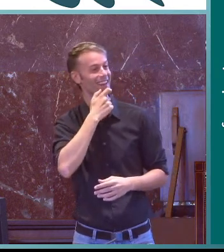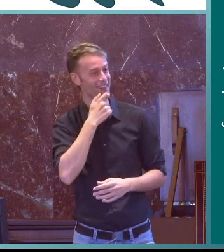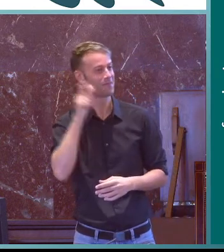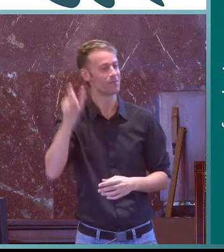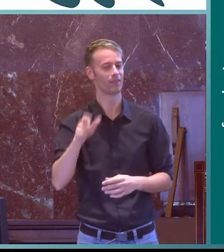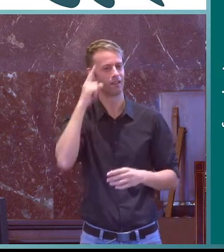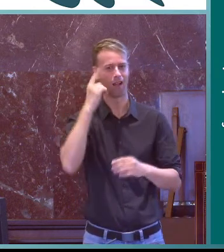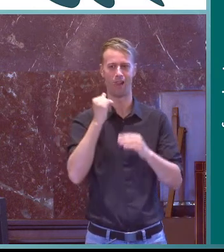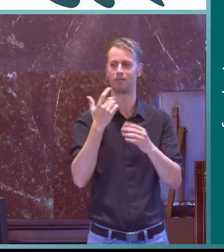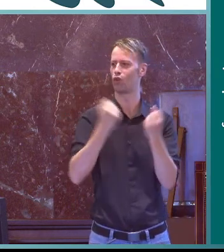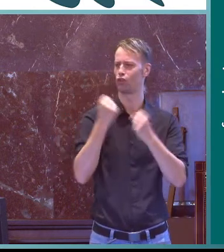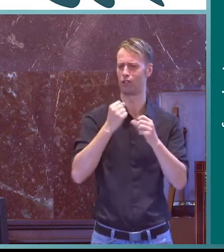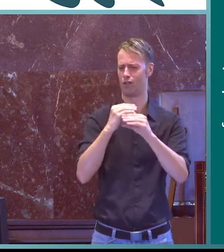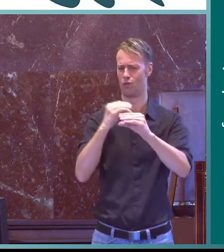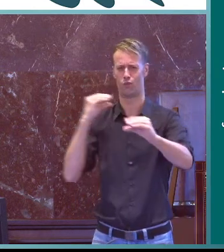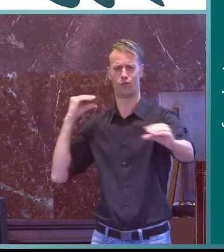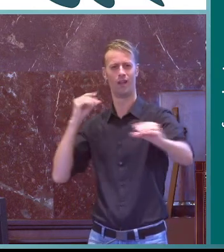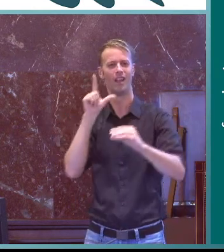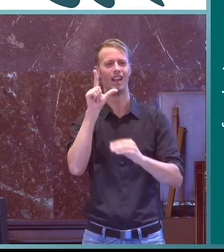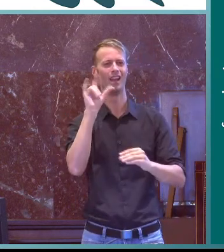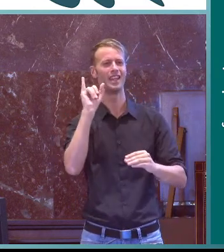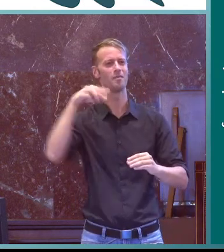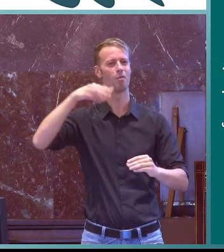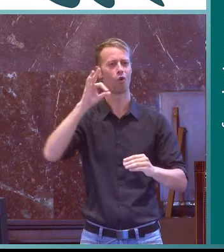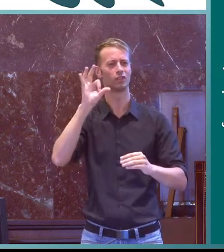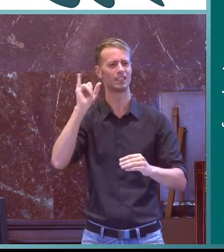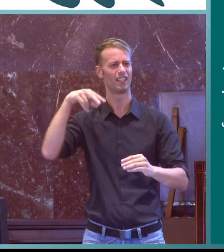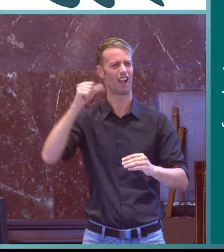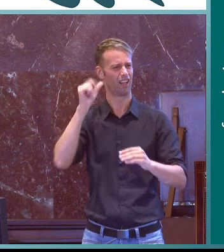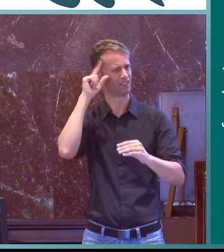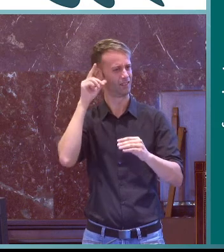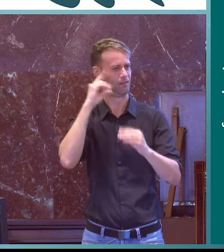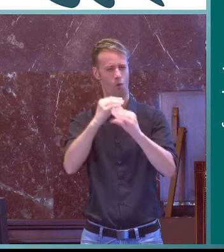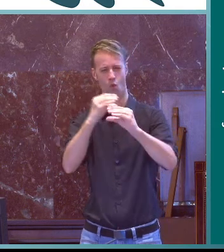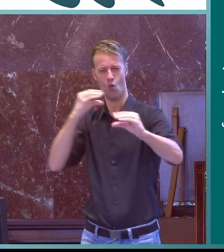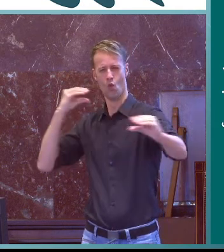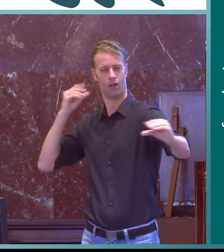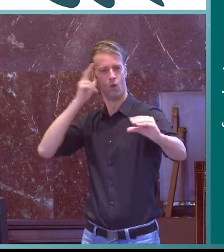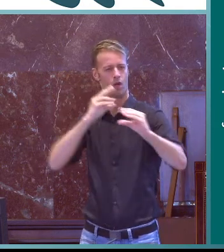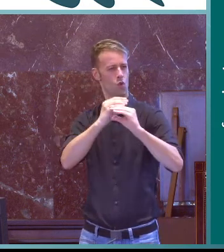que es la reina de Inglaterra ¿vale? tiene limusinas